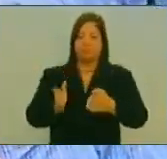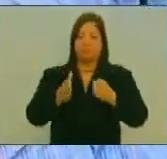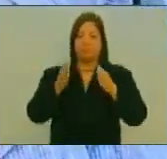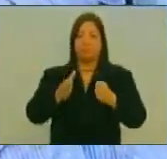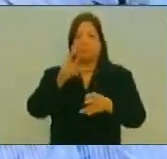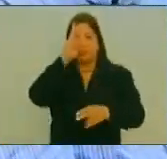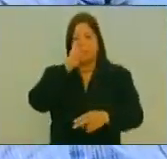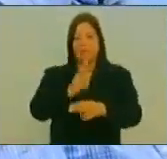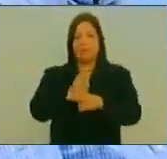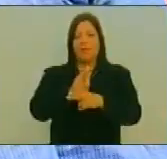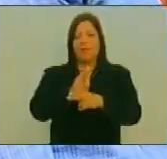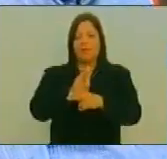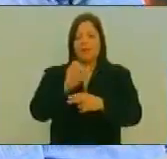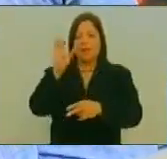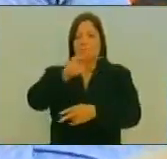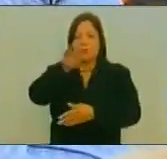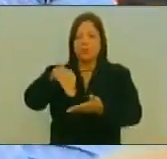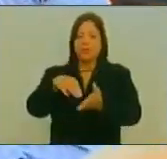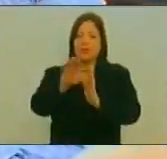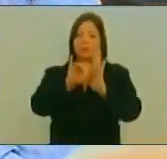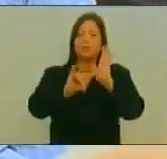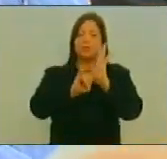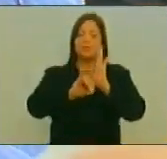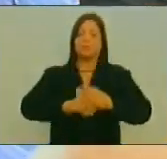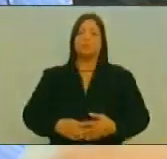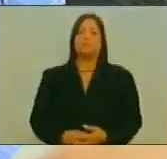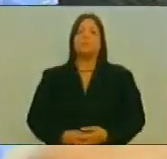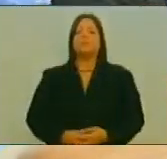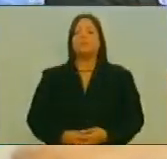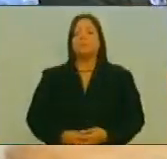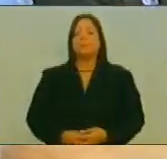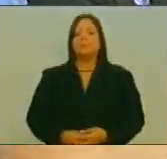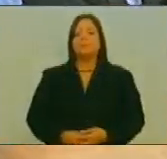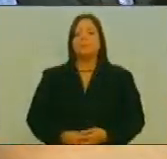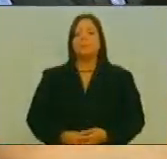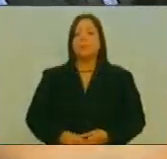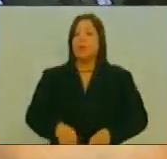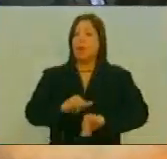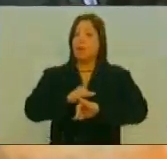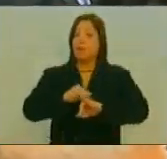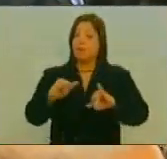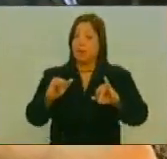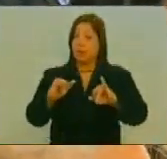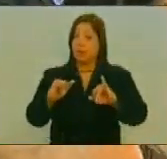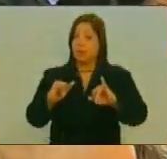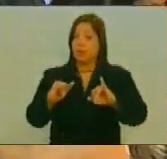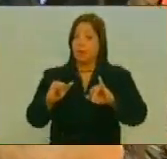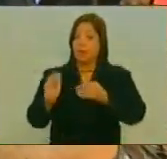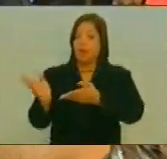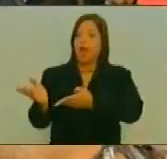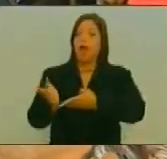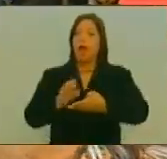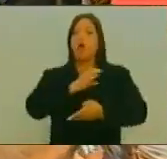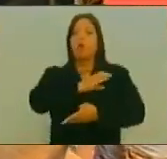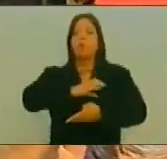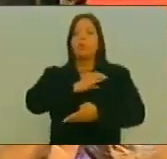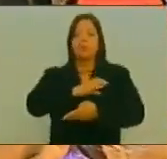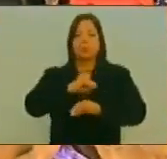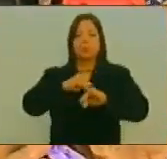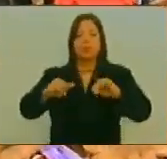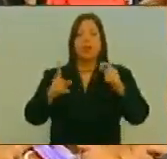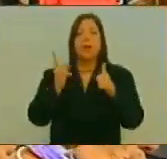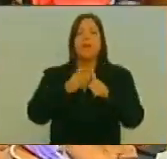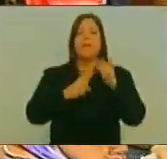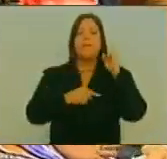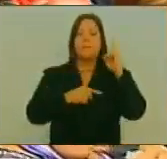de la Asamblea Nacional Constituyente Cumplido el objetivo de la referida comisión El primer